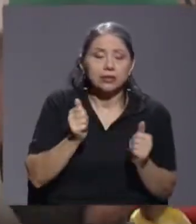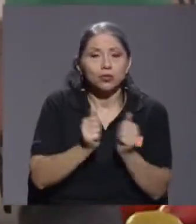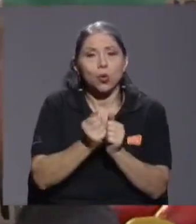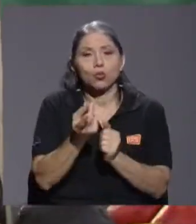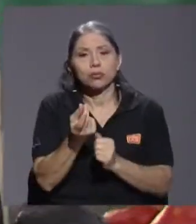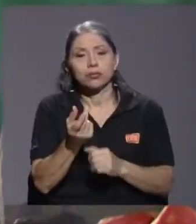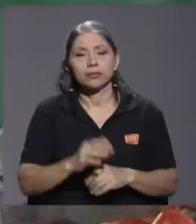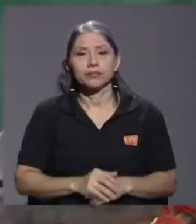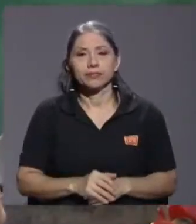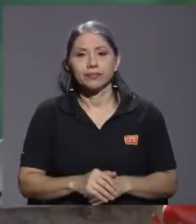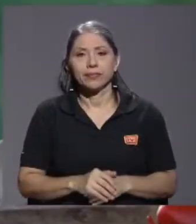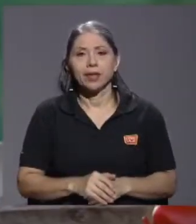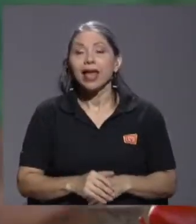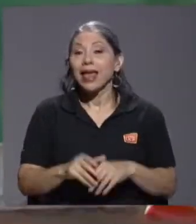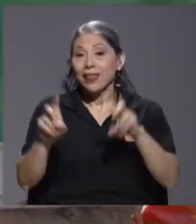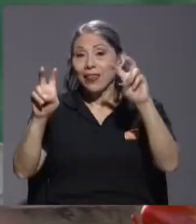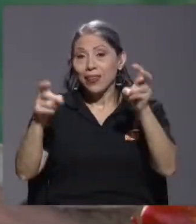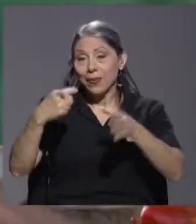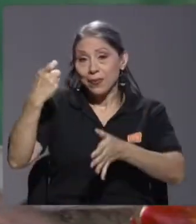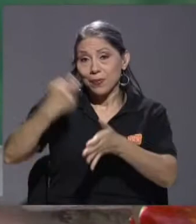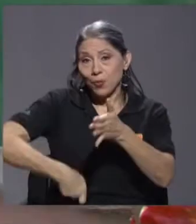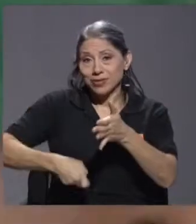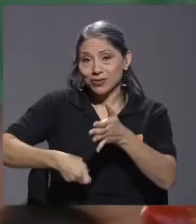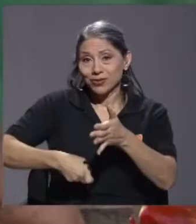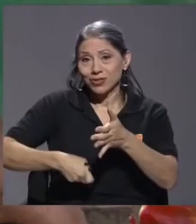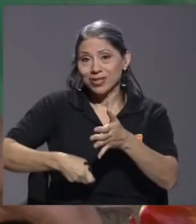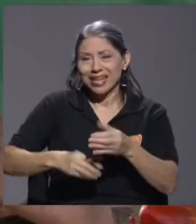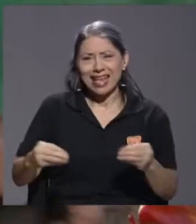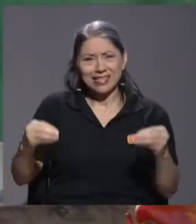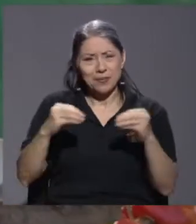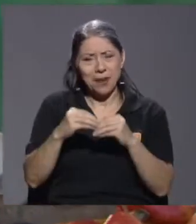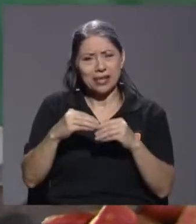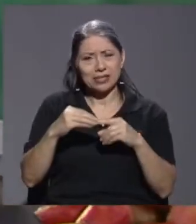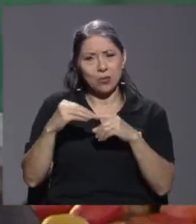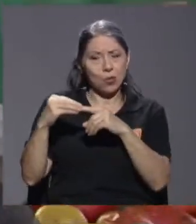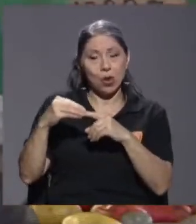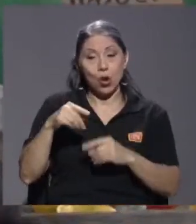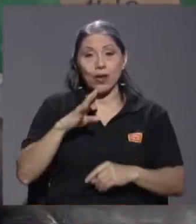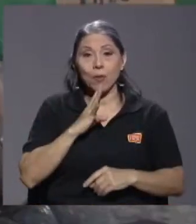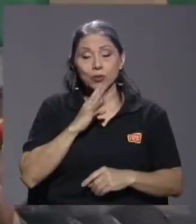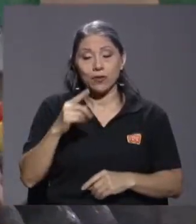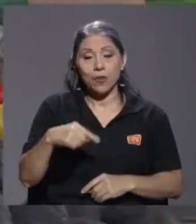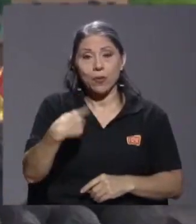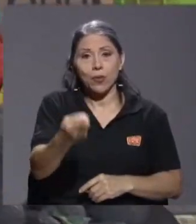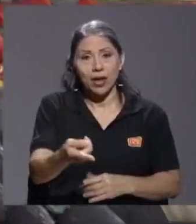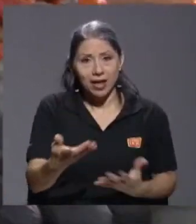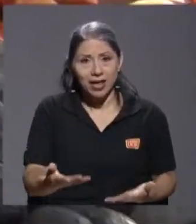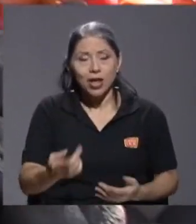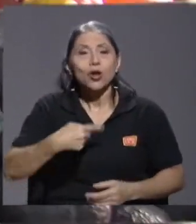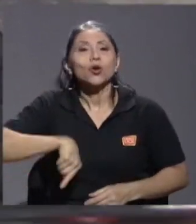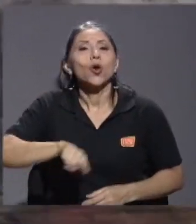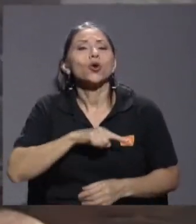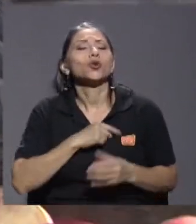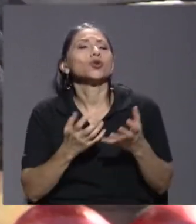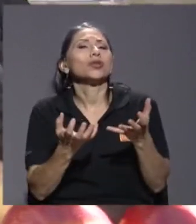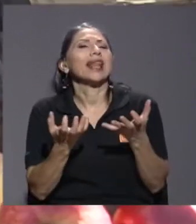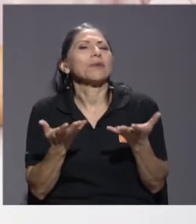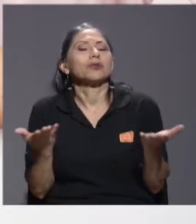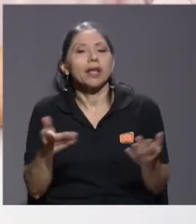En el ámbito de los impuestos, que es un poco lo que estaríamos comentando más adelante, lo que vamos a buscar es progresividad,